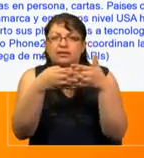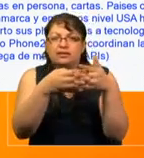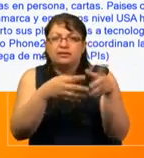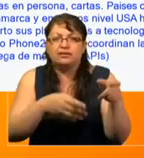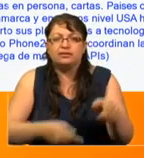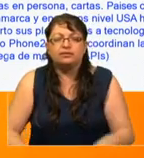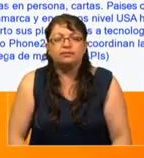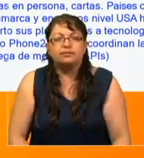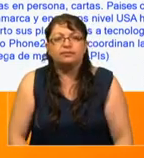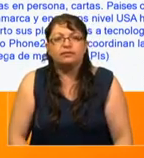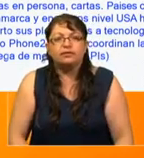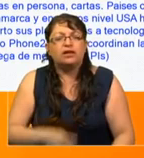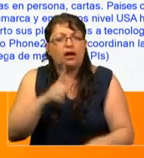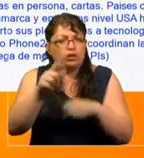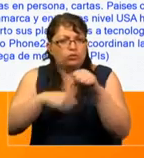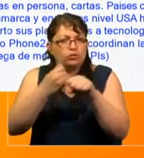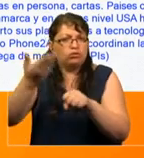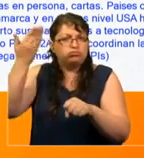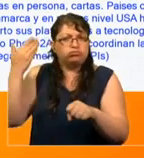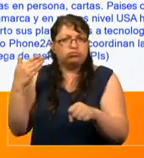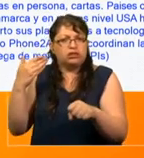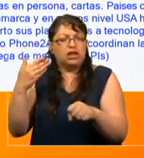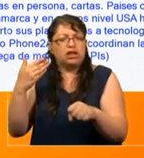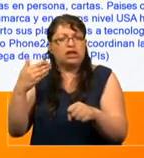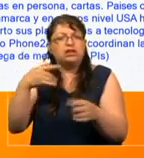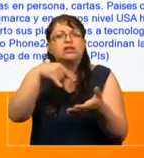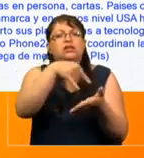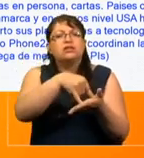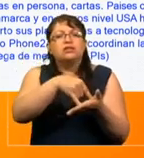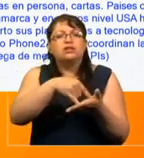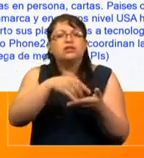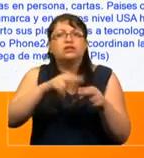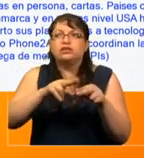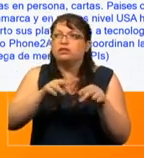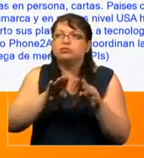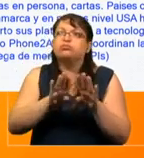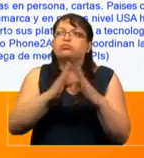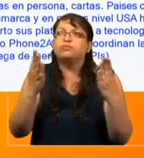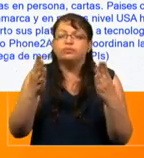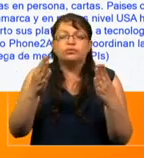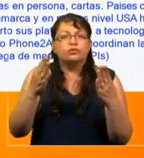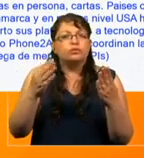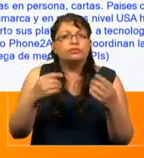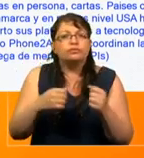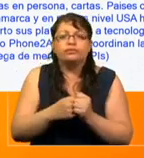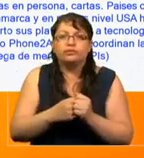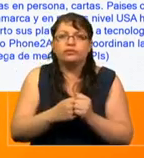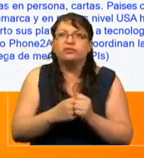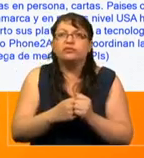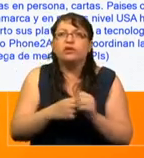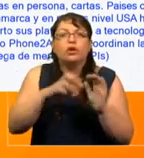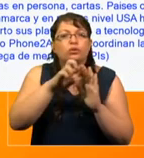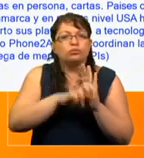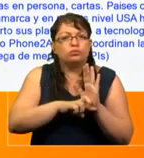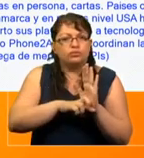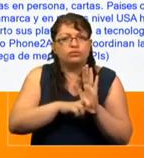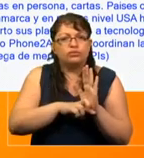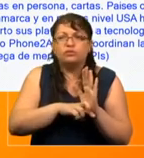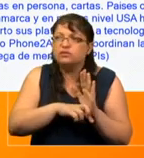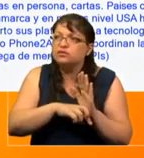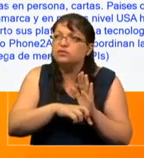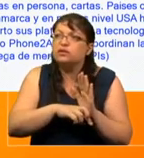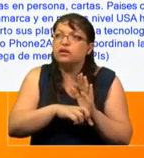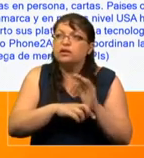hace un par de años, el Congreso abrió su API de datos para que